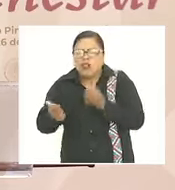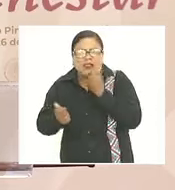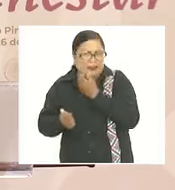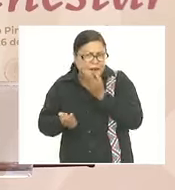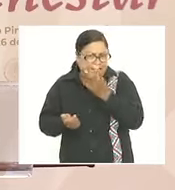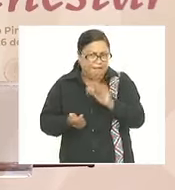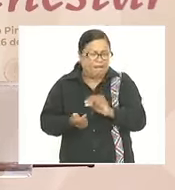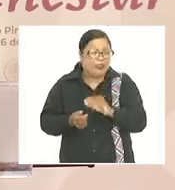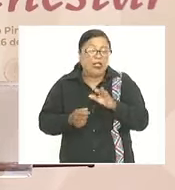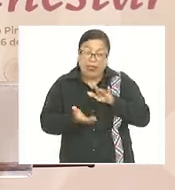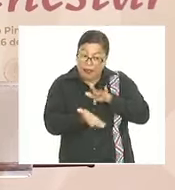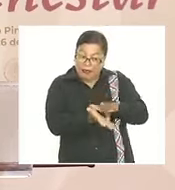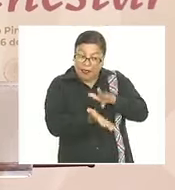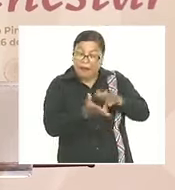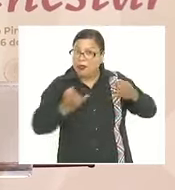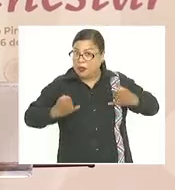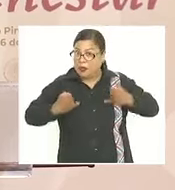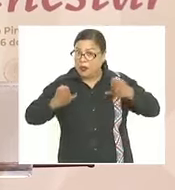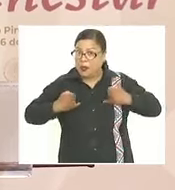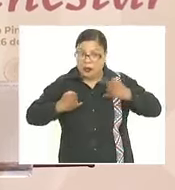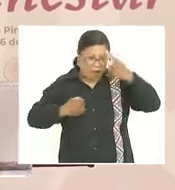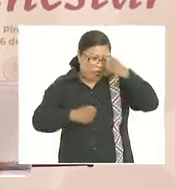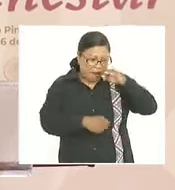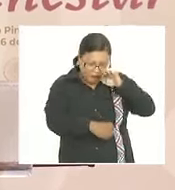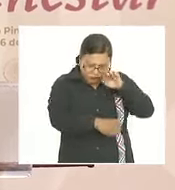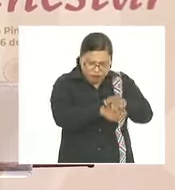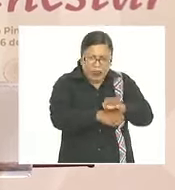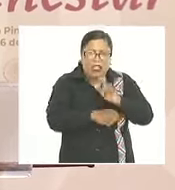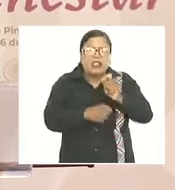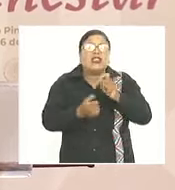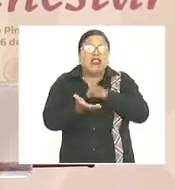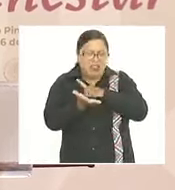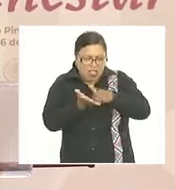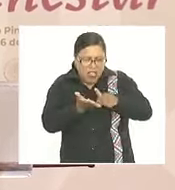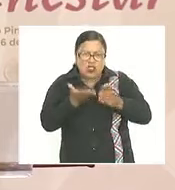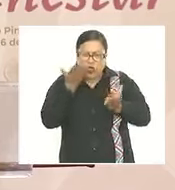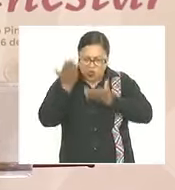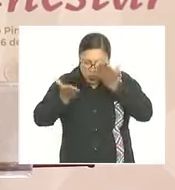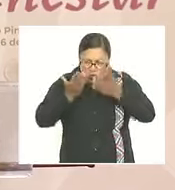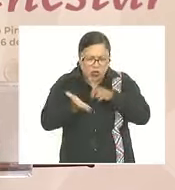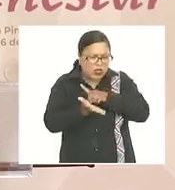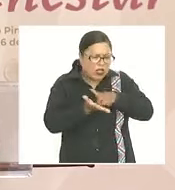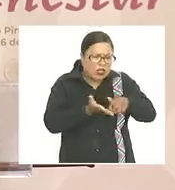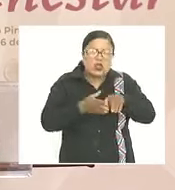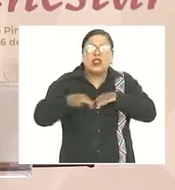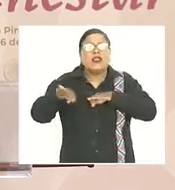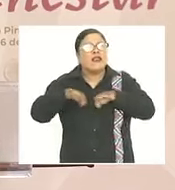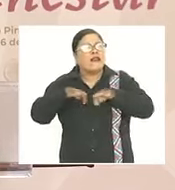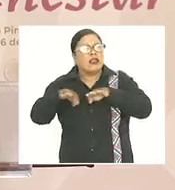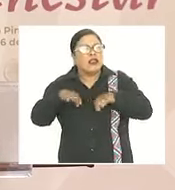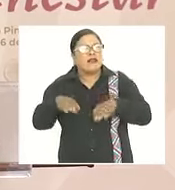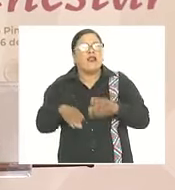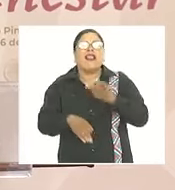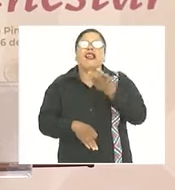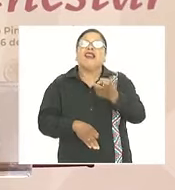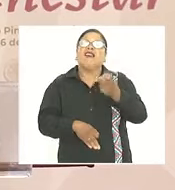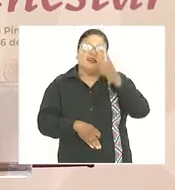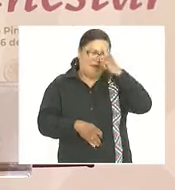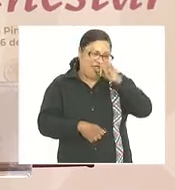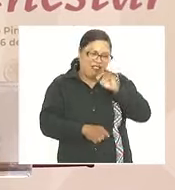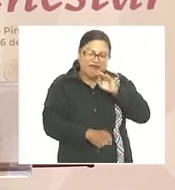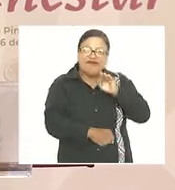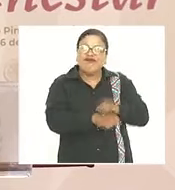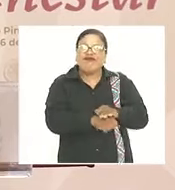a los jóvenes para que se les garantice el derecho al estudio el derecho al trabajo estamos garantizando